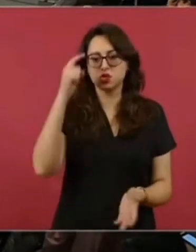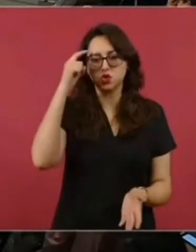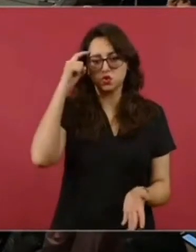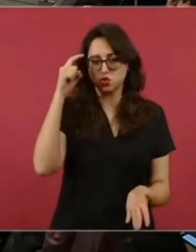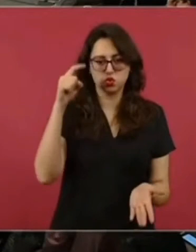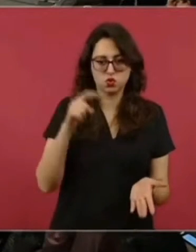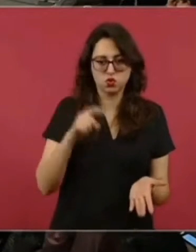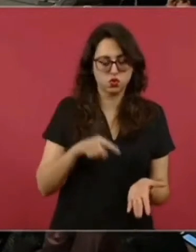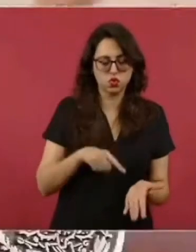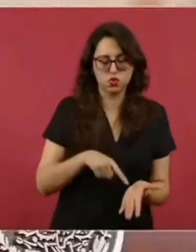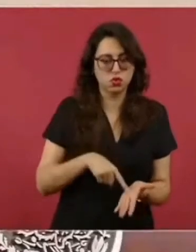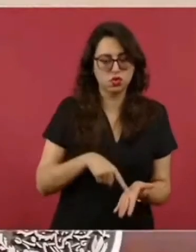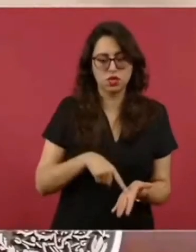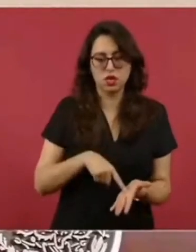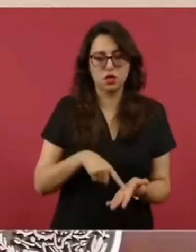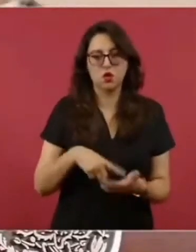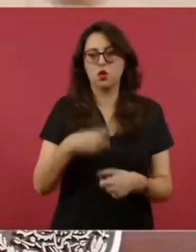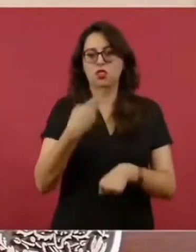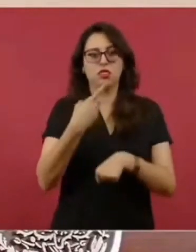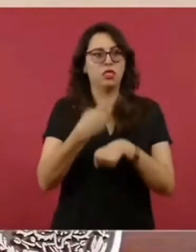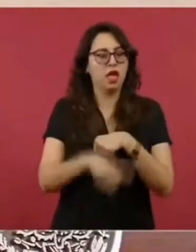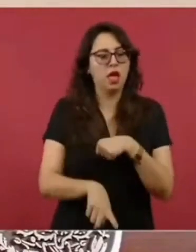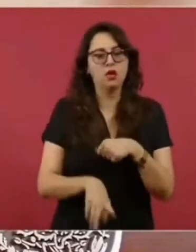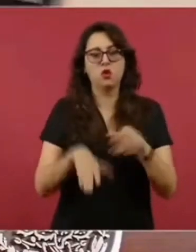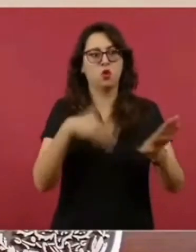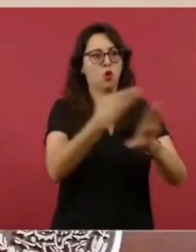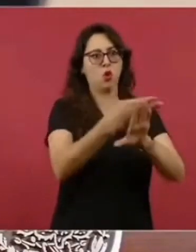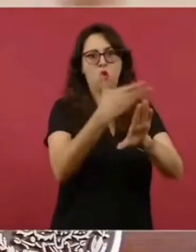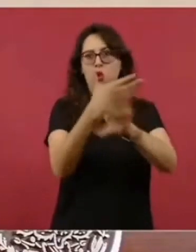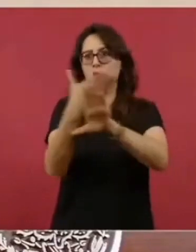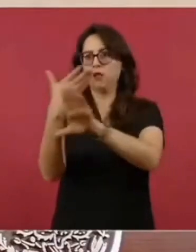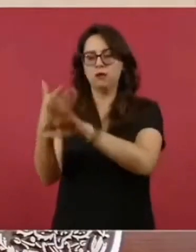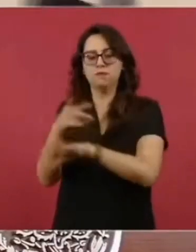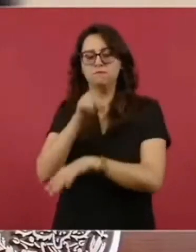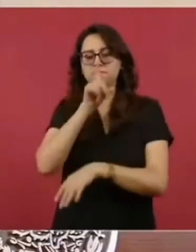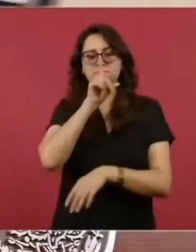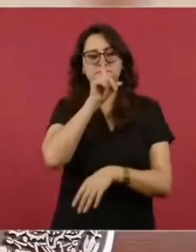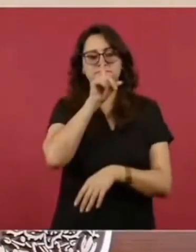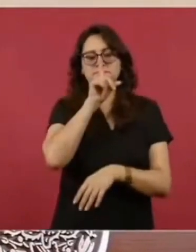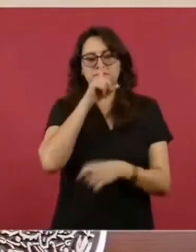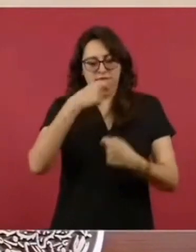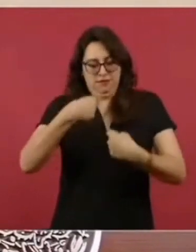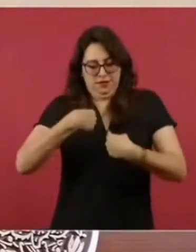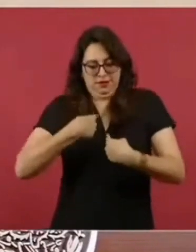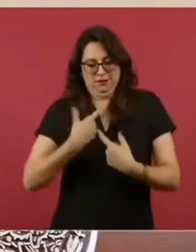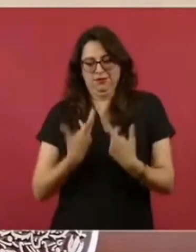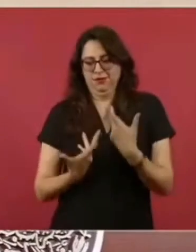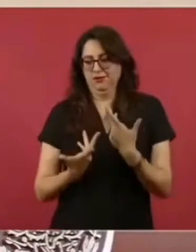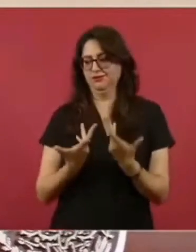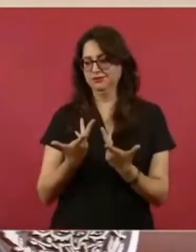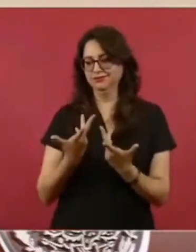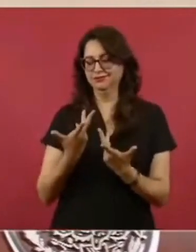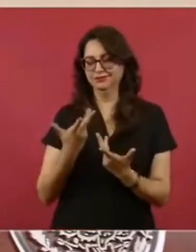buscando dañar a los demás, porque era también dañarse a ellos mismos,